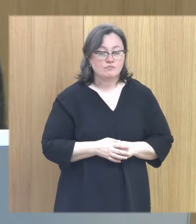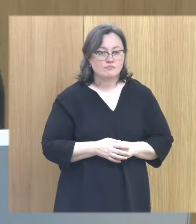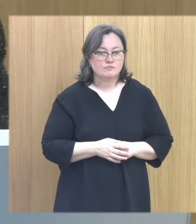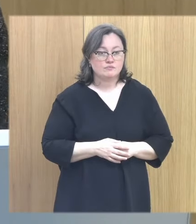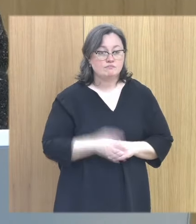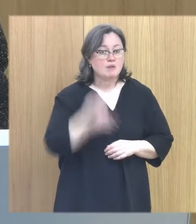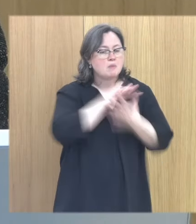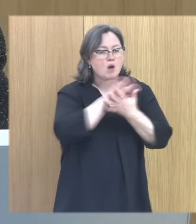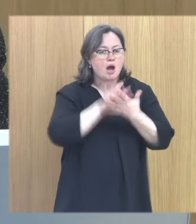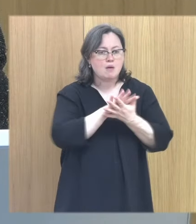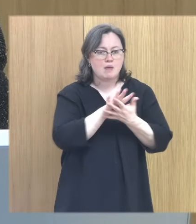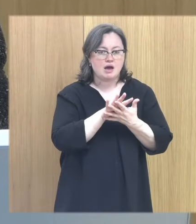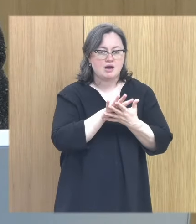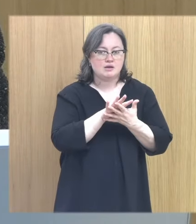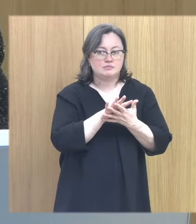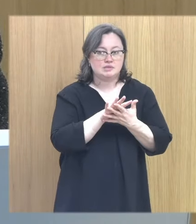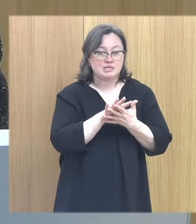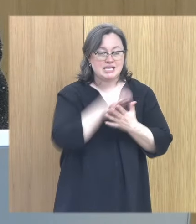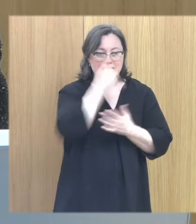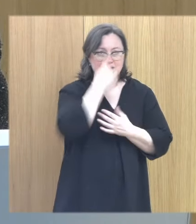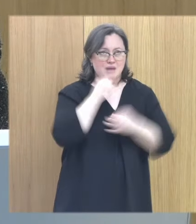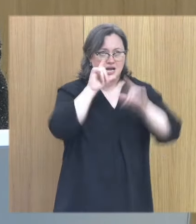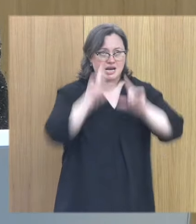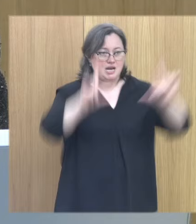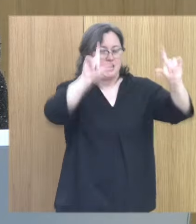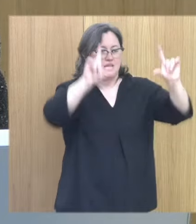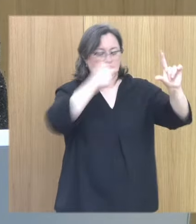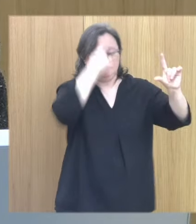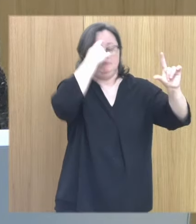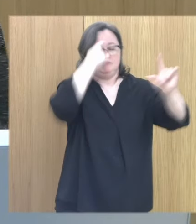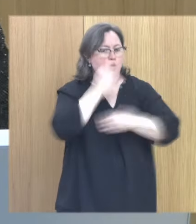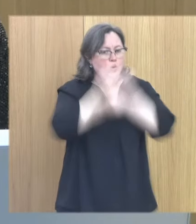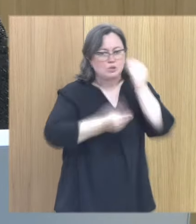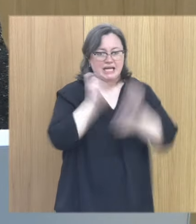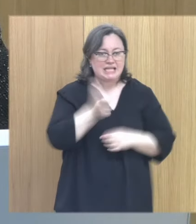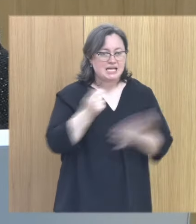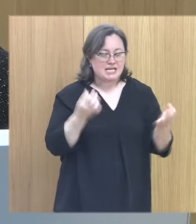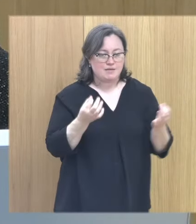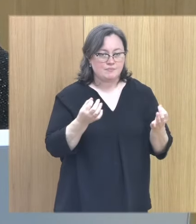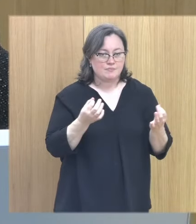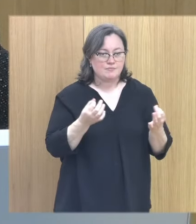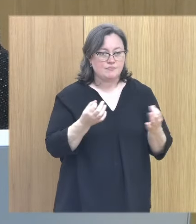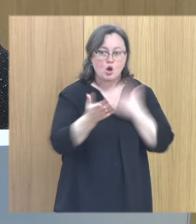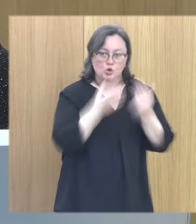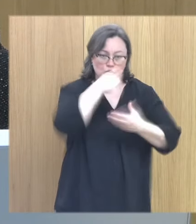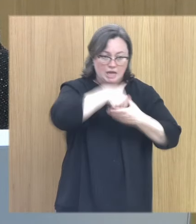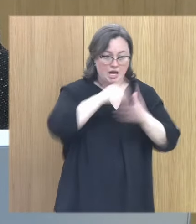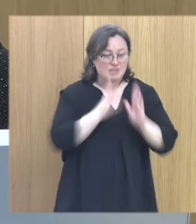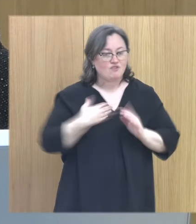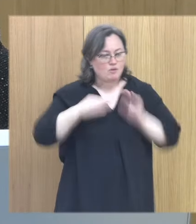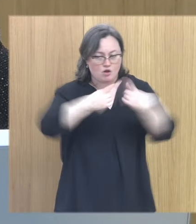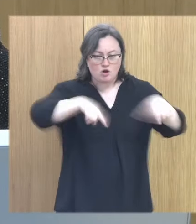Lo primero, hay una imagen que yo cuento, que utilizo mucho tanto en la consulta como en la